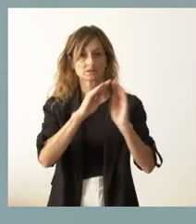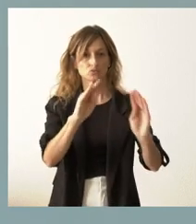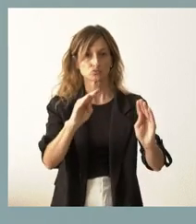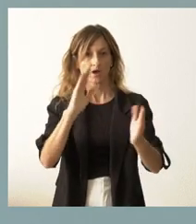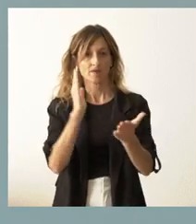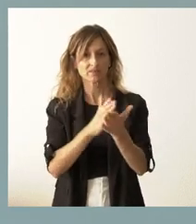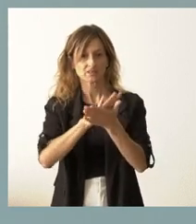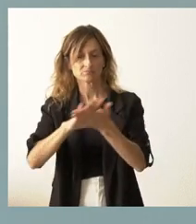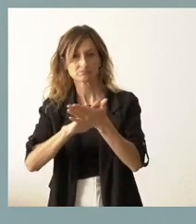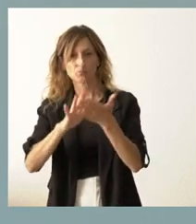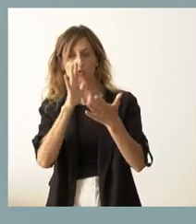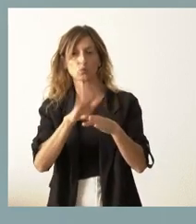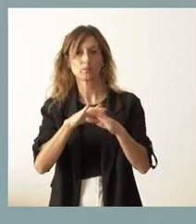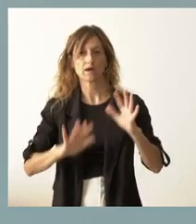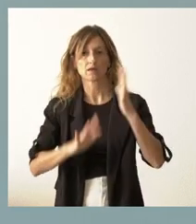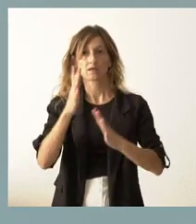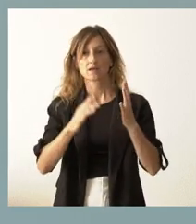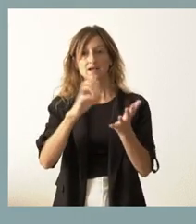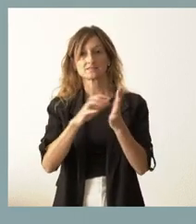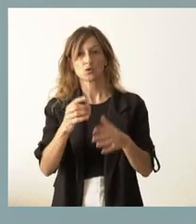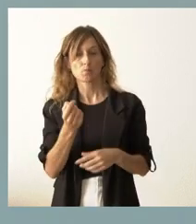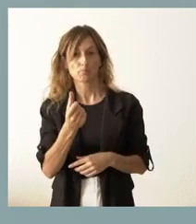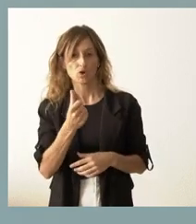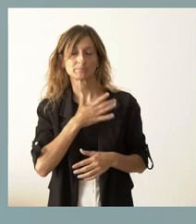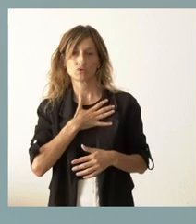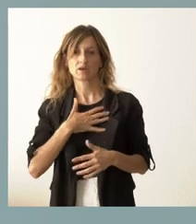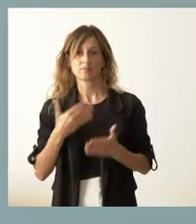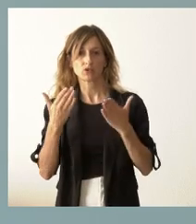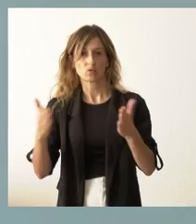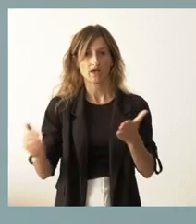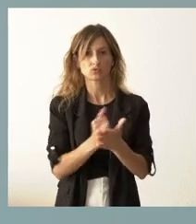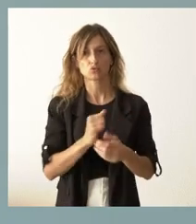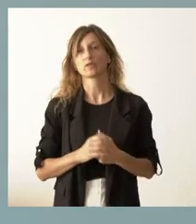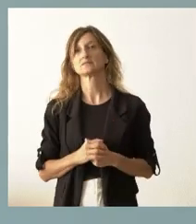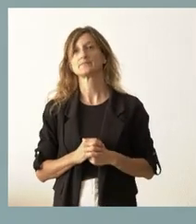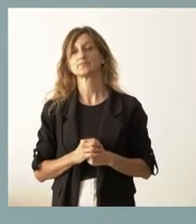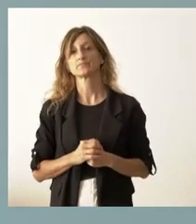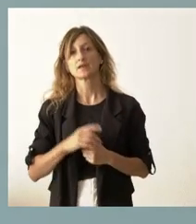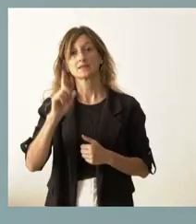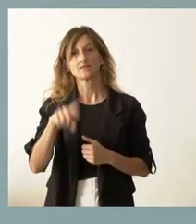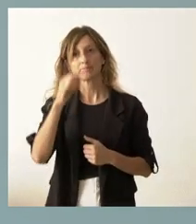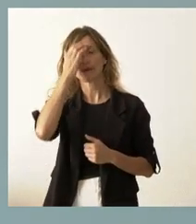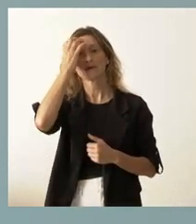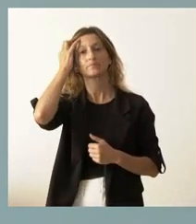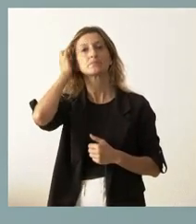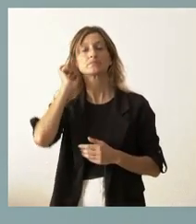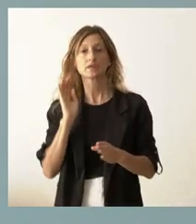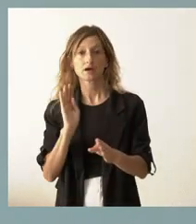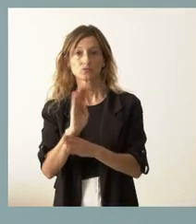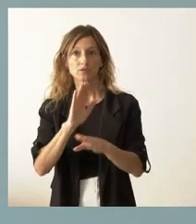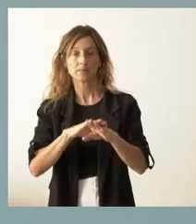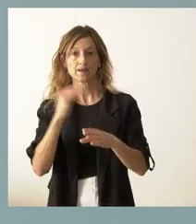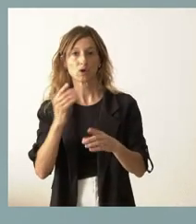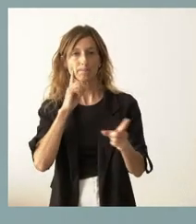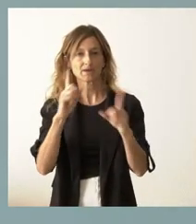sido afectadas por los incendios. No han sido muchas en Castilla y León, pero queremos ayudar a todas ellas. También hemos ampliado las ayudas que tienen que ver con la mejora de la